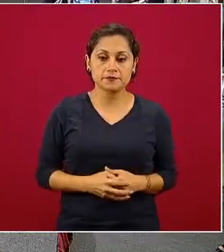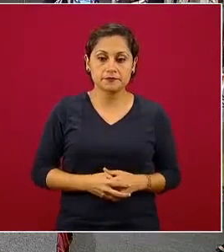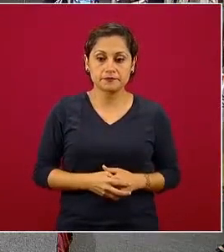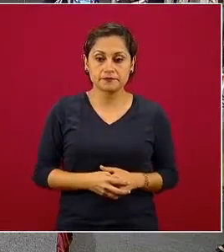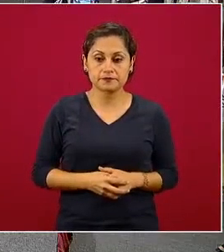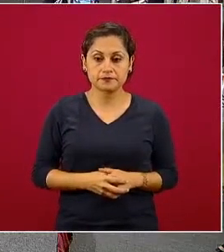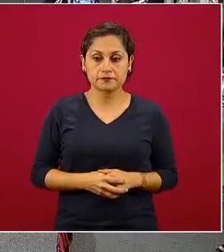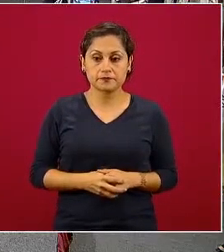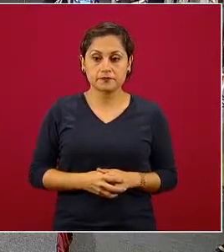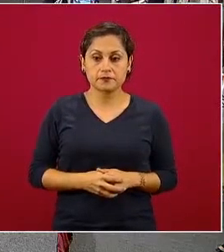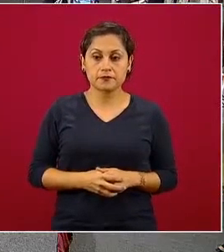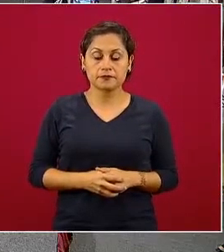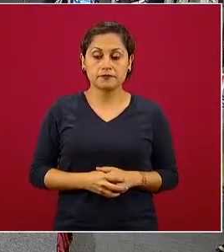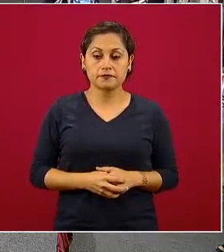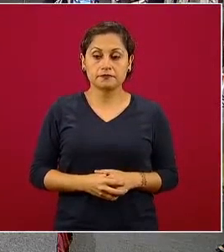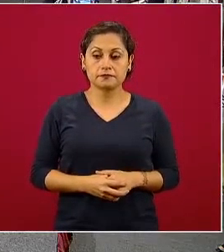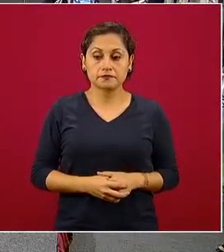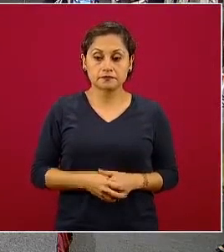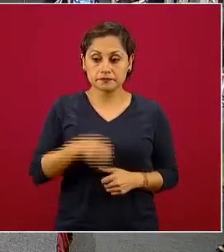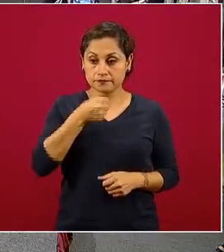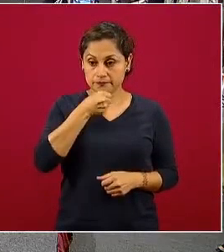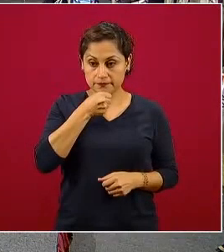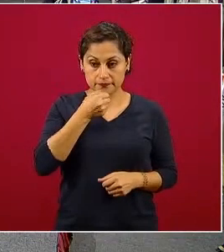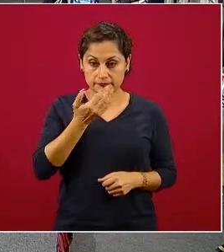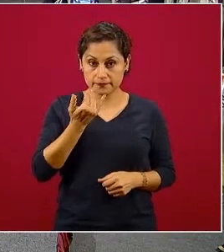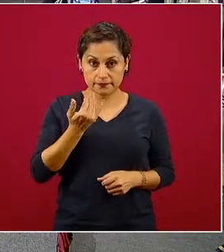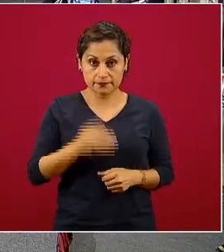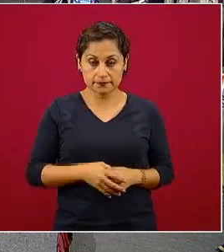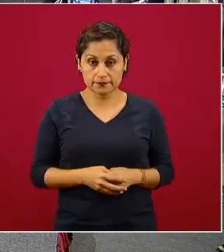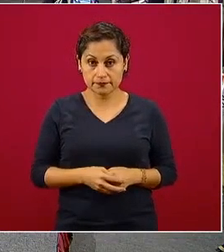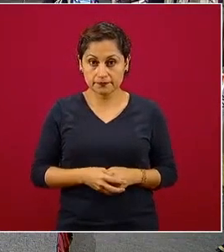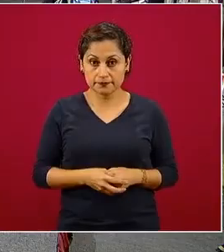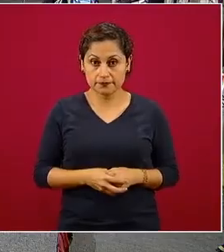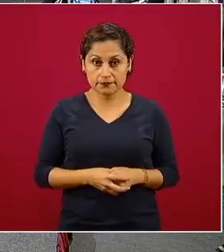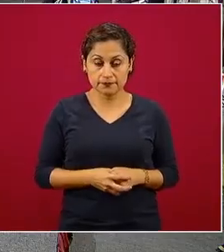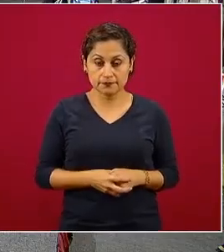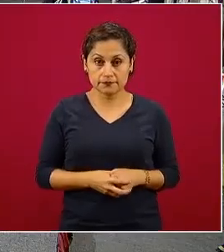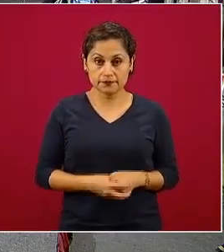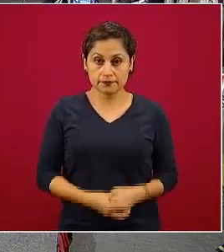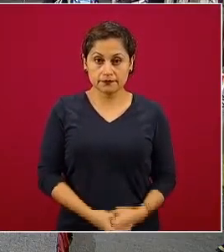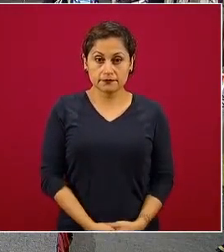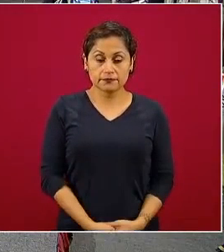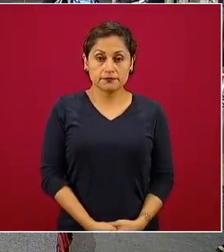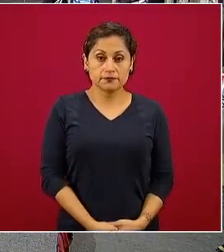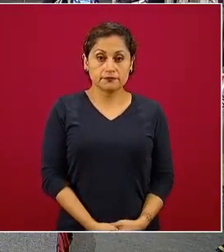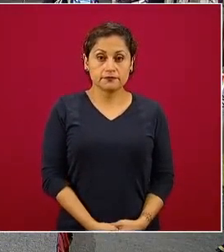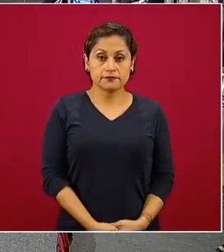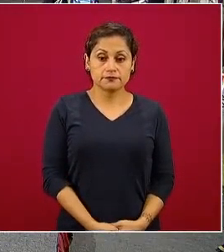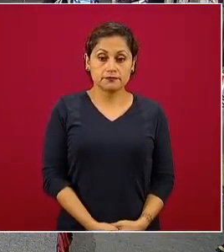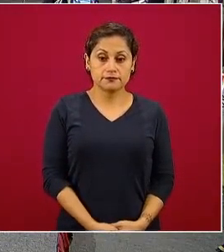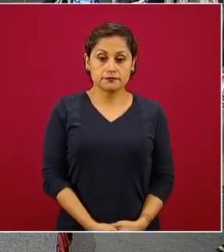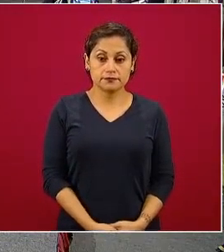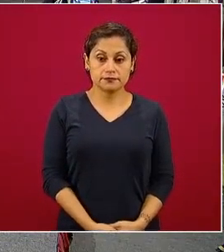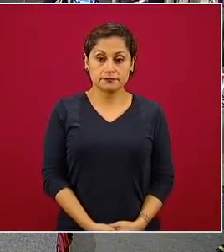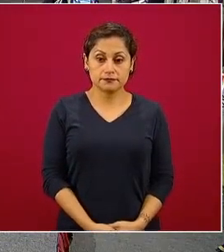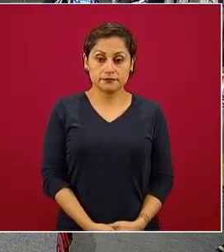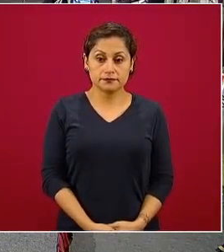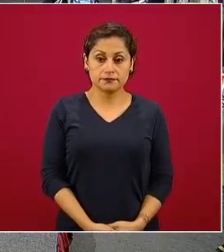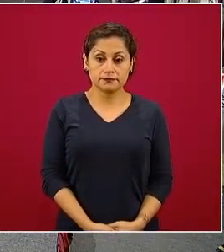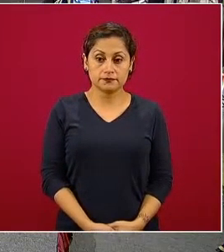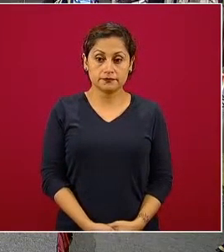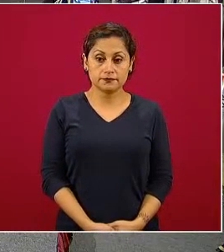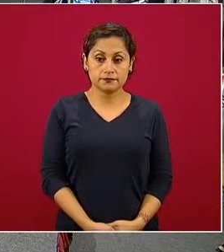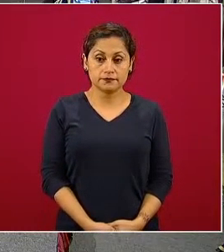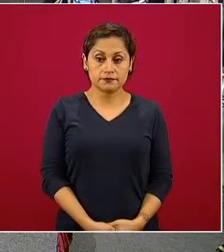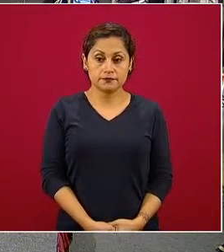la fecha, yo recuerdo que fue un 26-27 de febrero que nos mencionaba los tres escenarios y nos puede reiterar las cifras que usted dio en